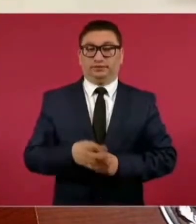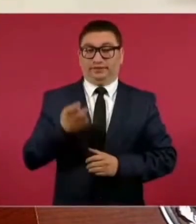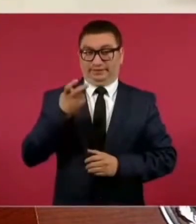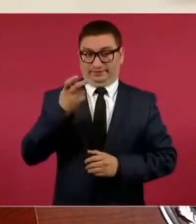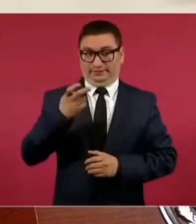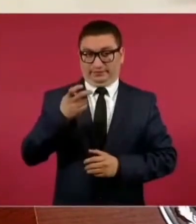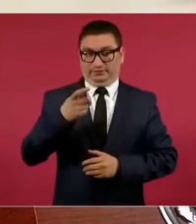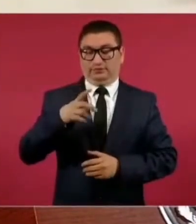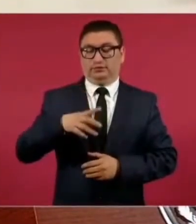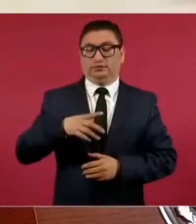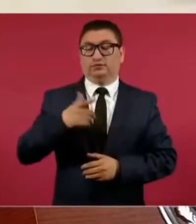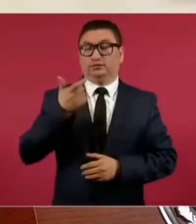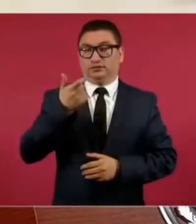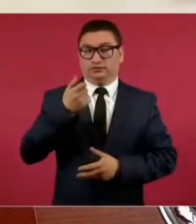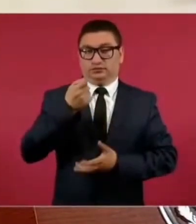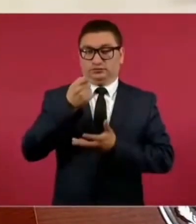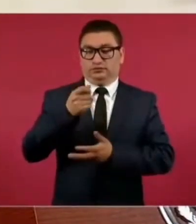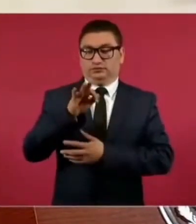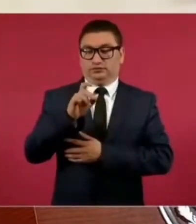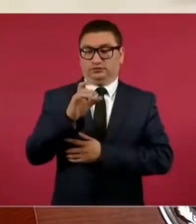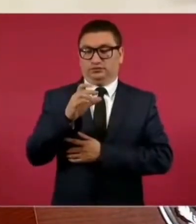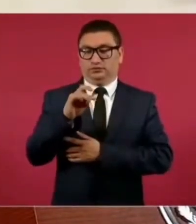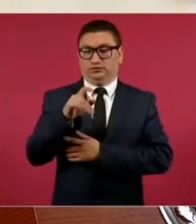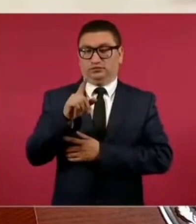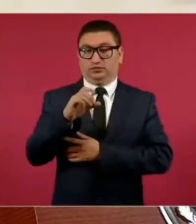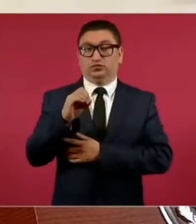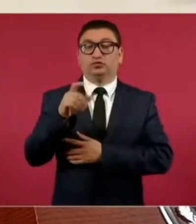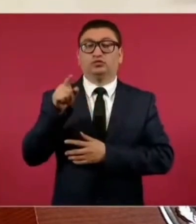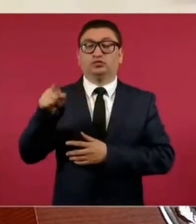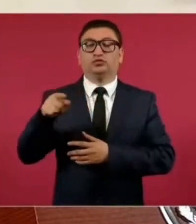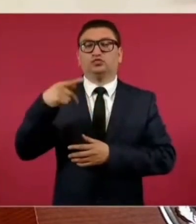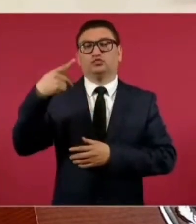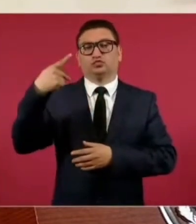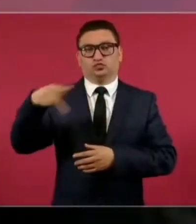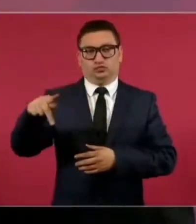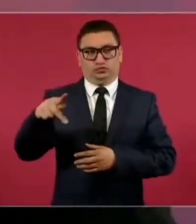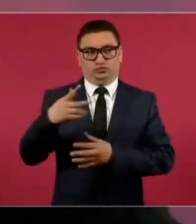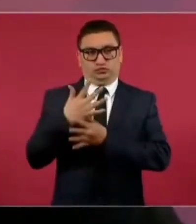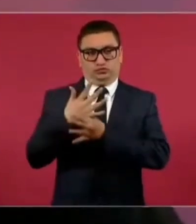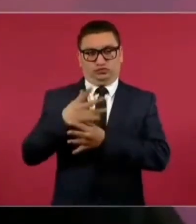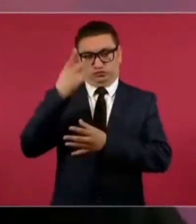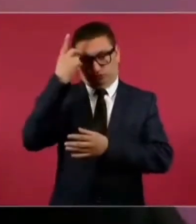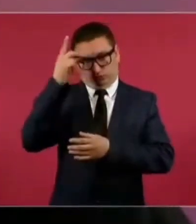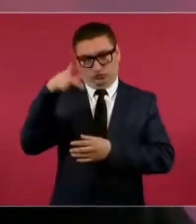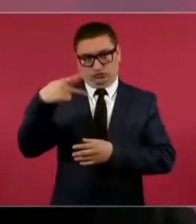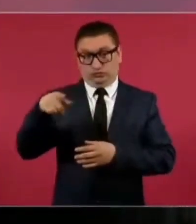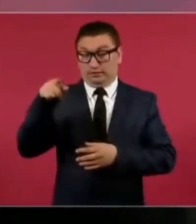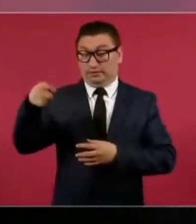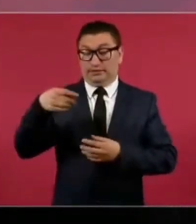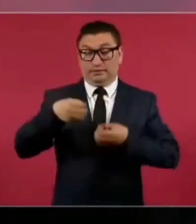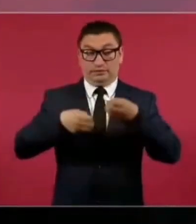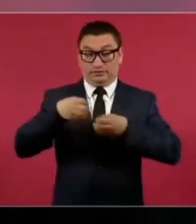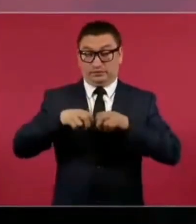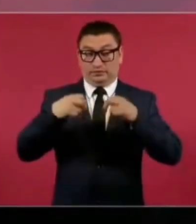es de ellos, ministro de la Corte,